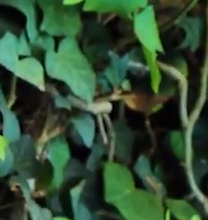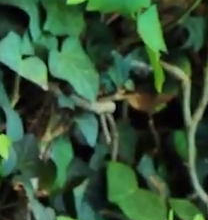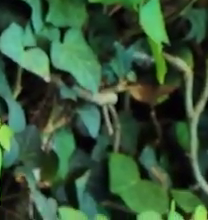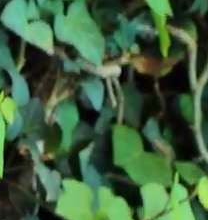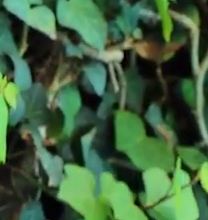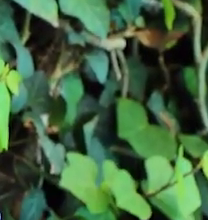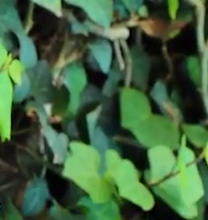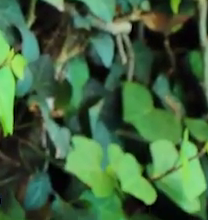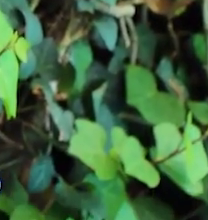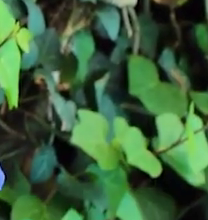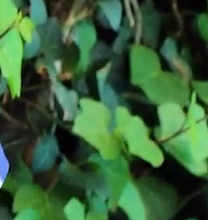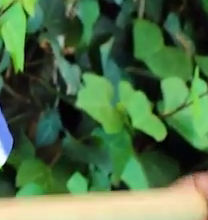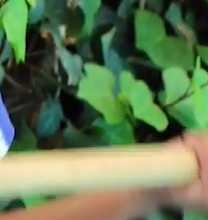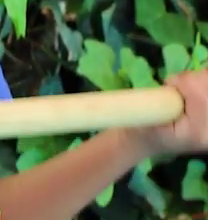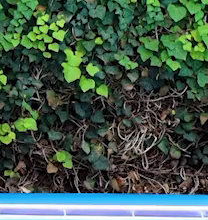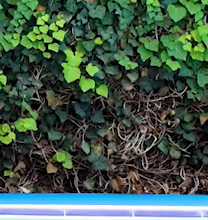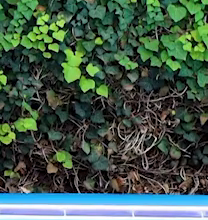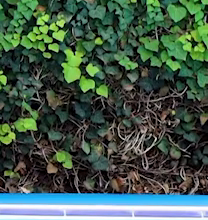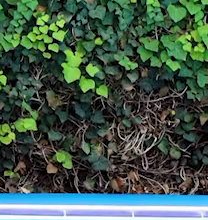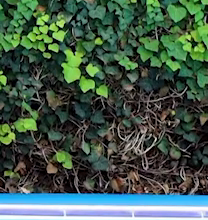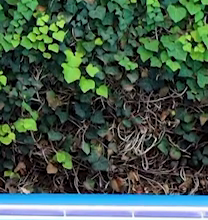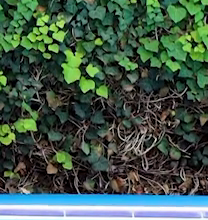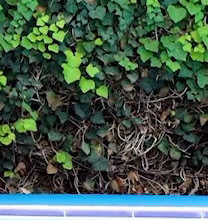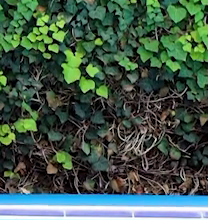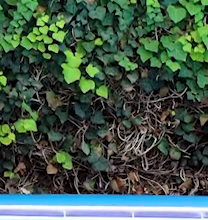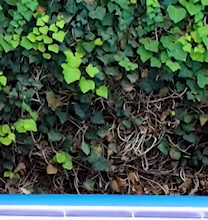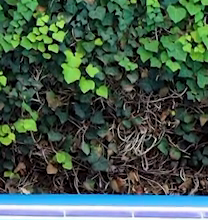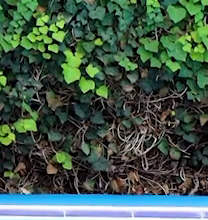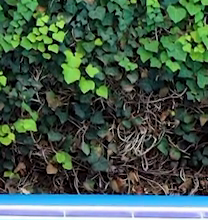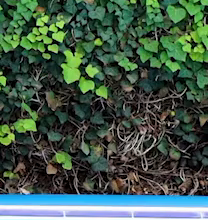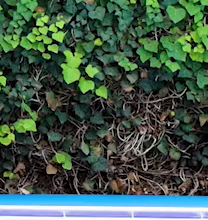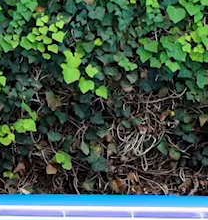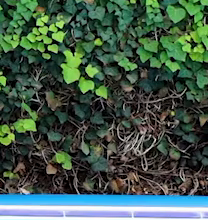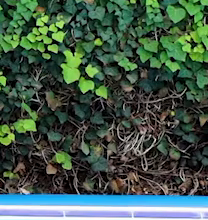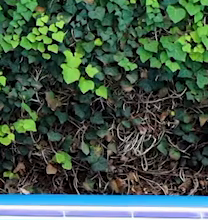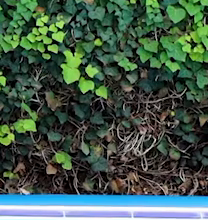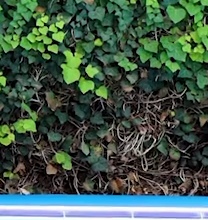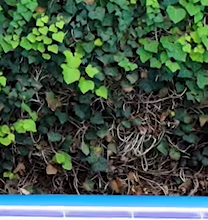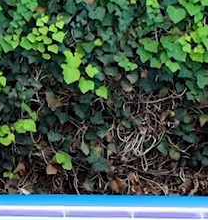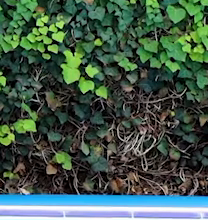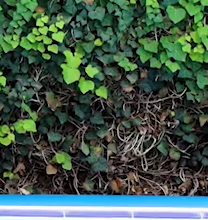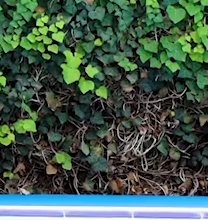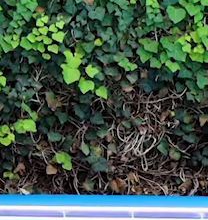Flexionamos y estiramos. Estiramos perfectamente bien los brazos.